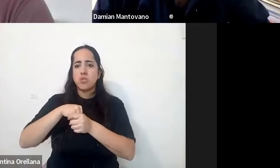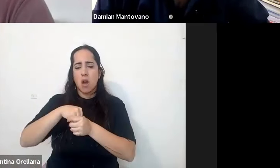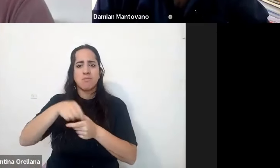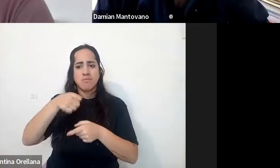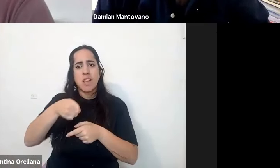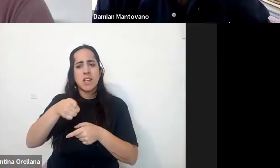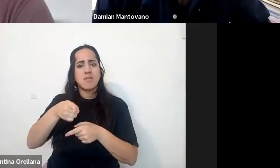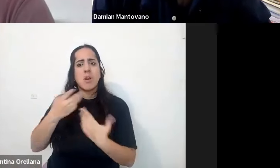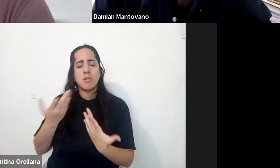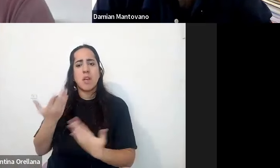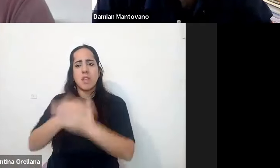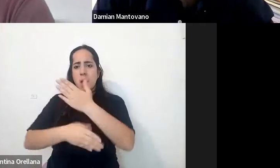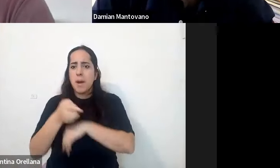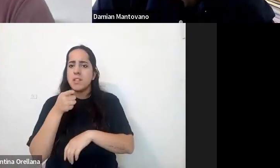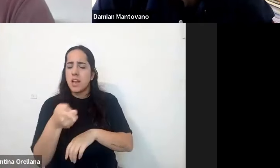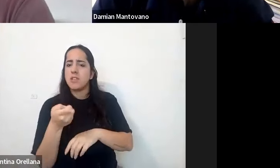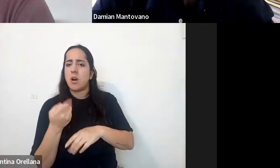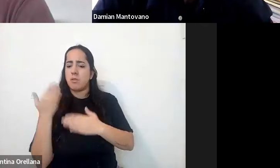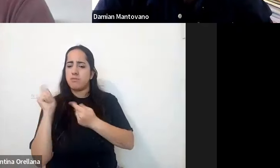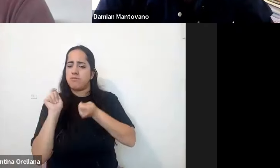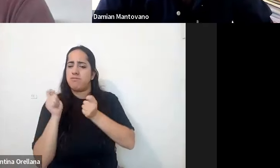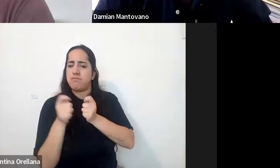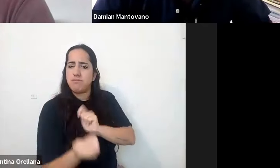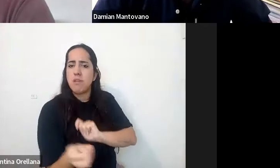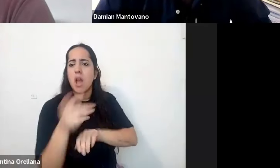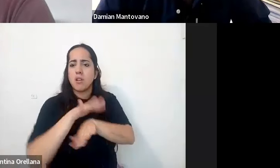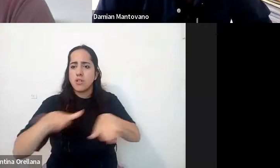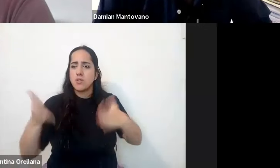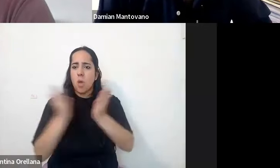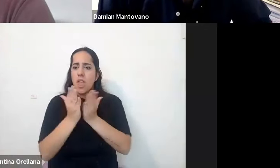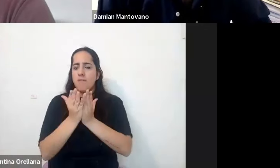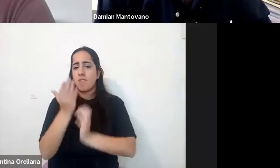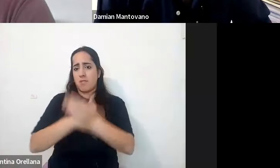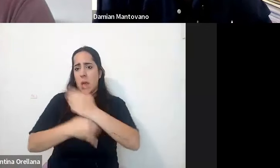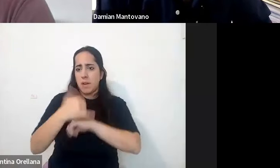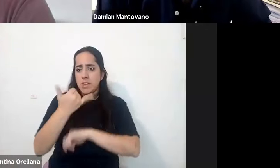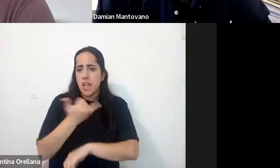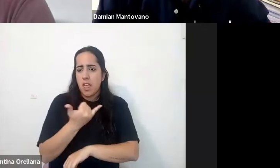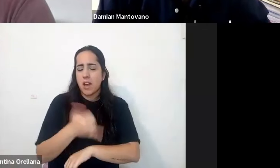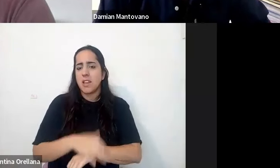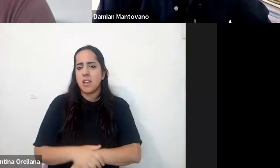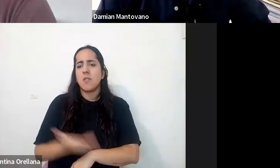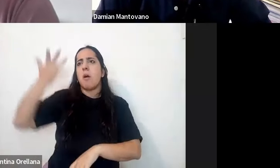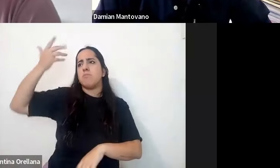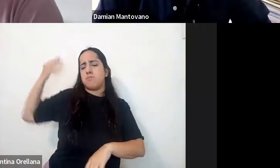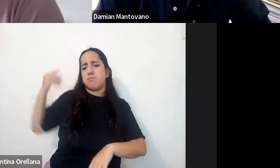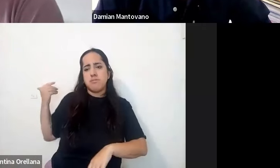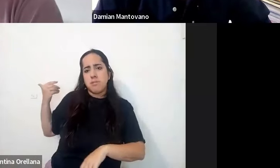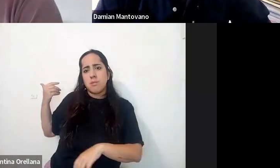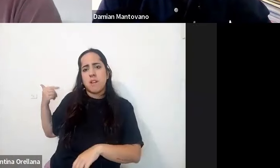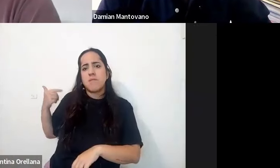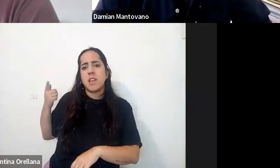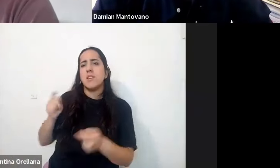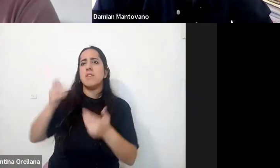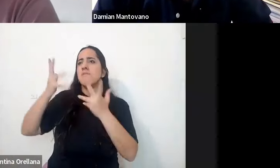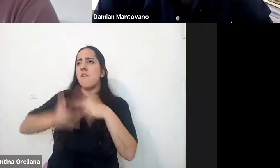acción y la distribución de los estudiantes con discapacidad ¿sí? llevándolo históricamente estaban en un sistema